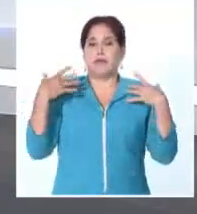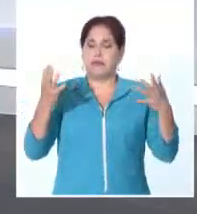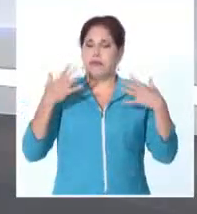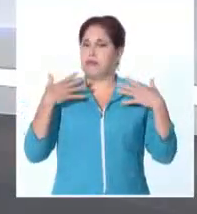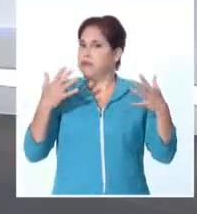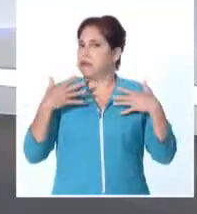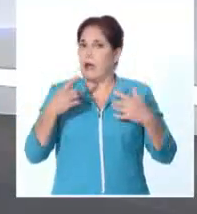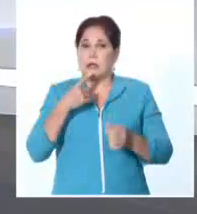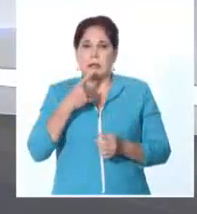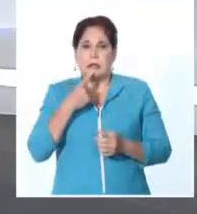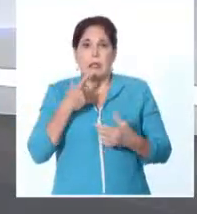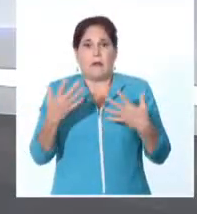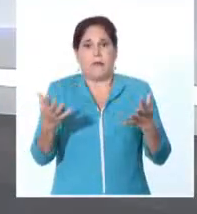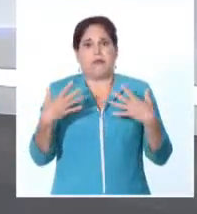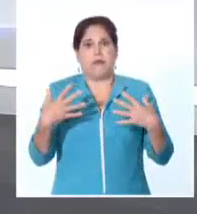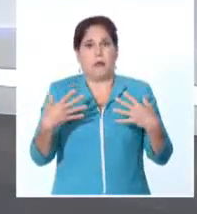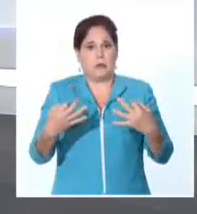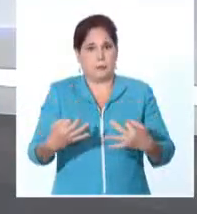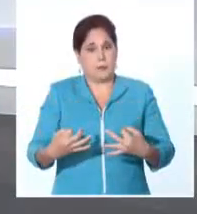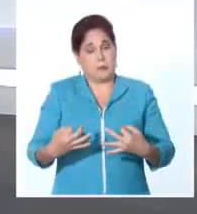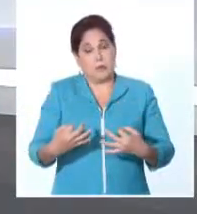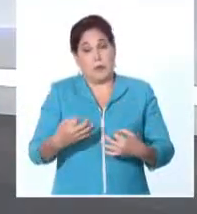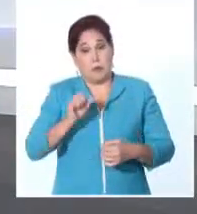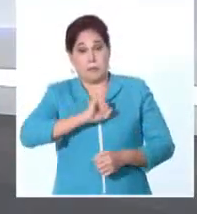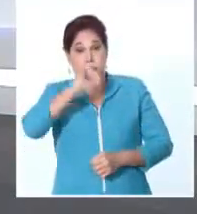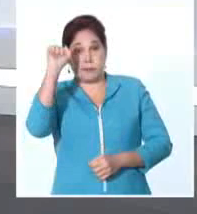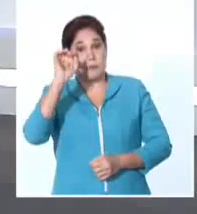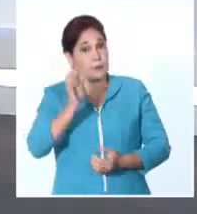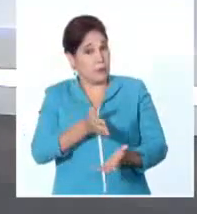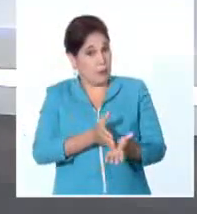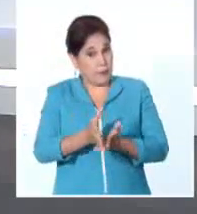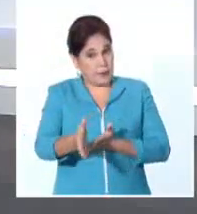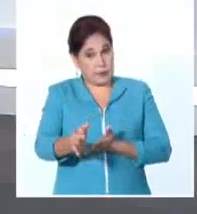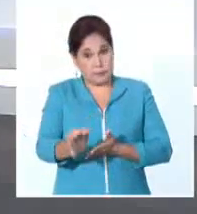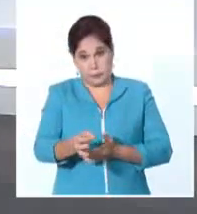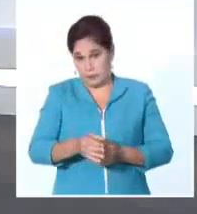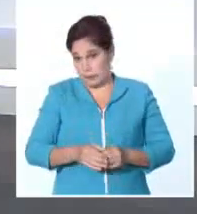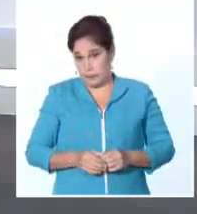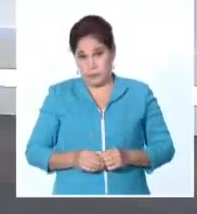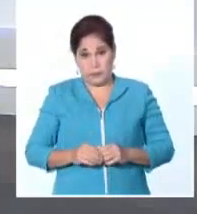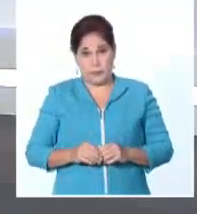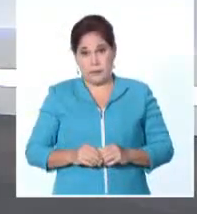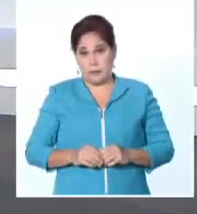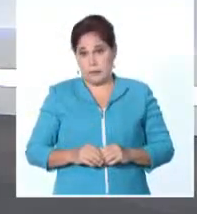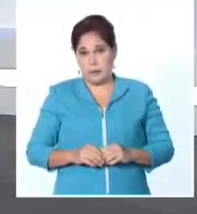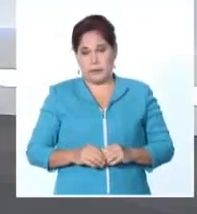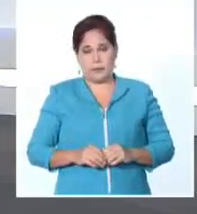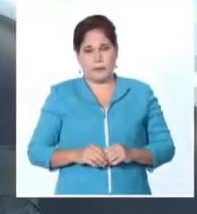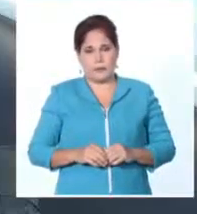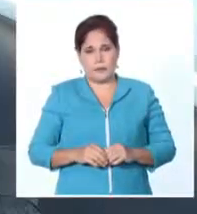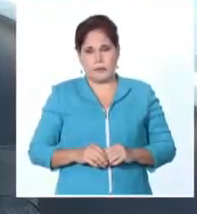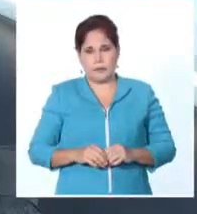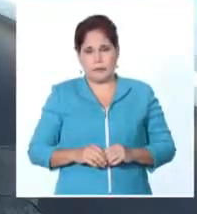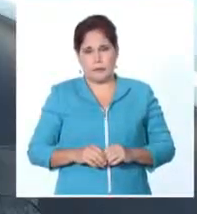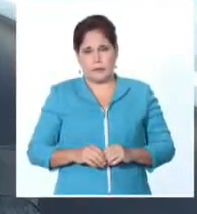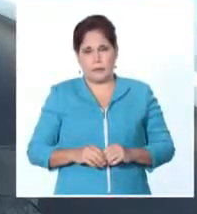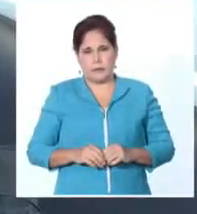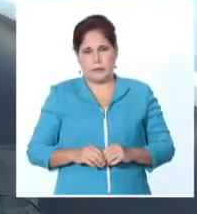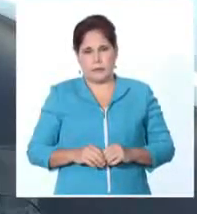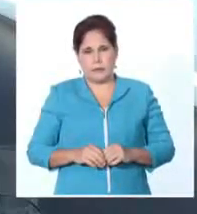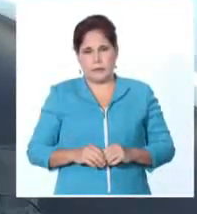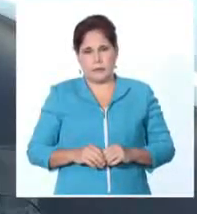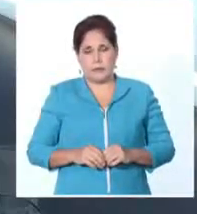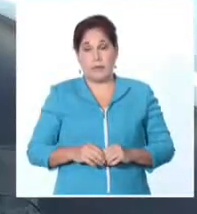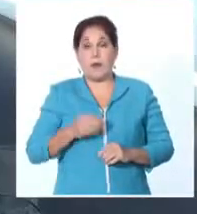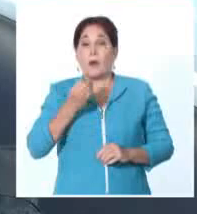estos récords, pudieran haber otros que pudieran reportarse ya en los próximos días. Me quedo con la buena noticia de que